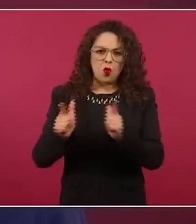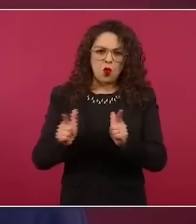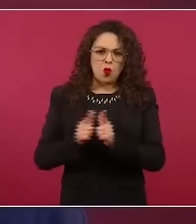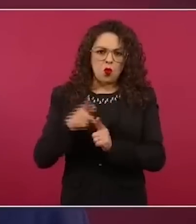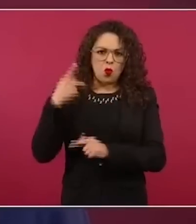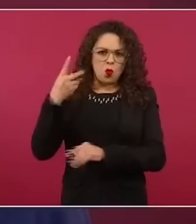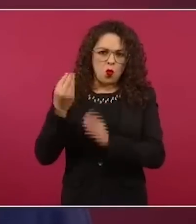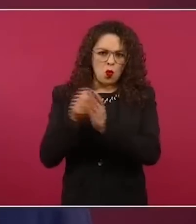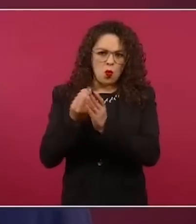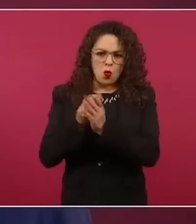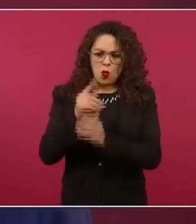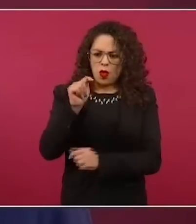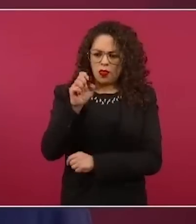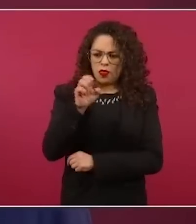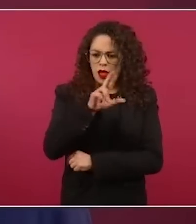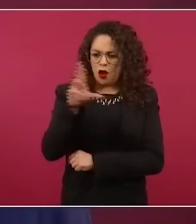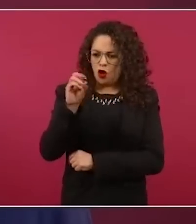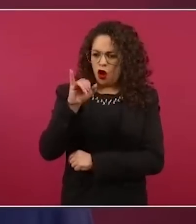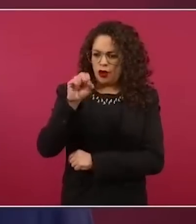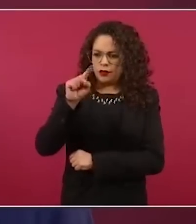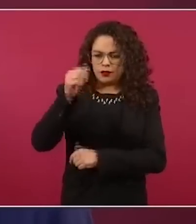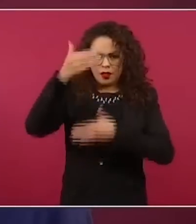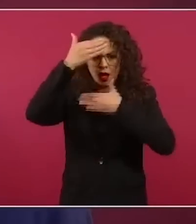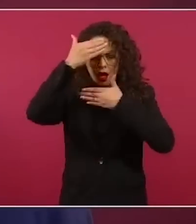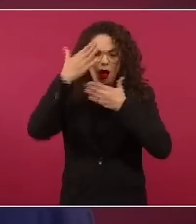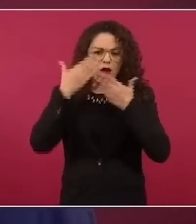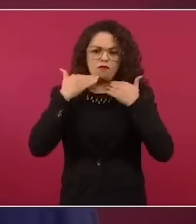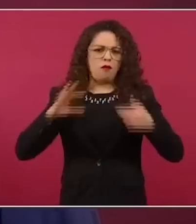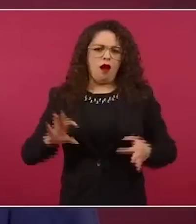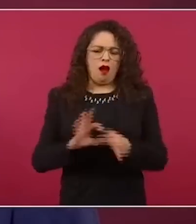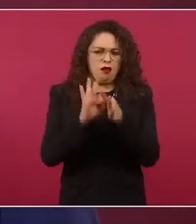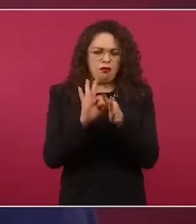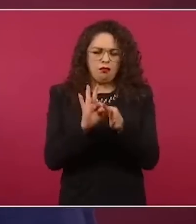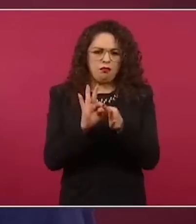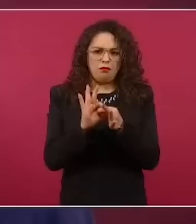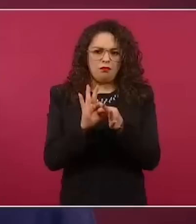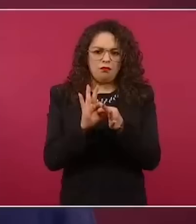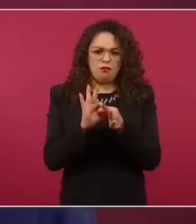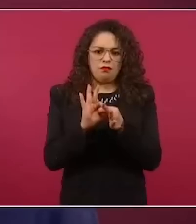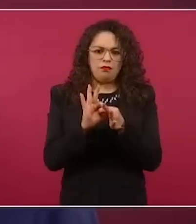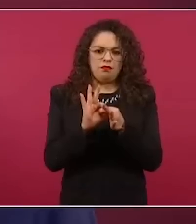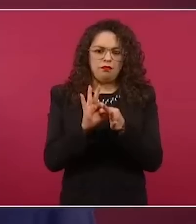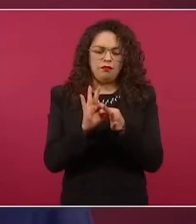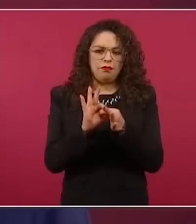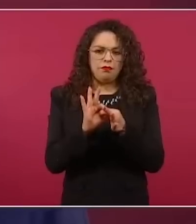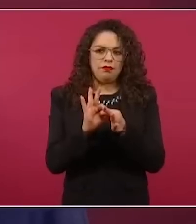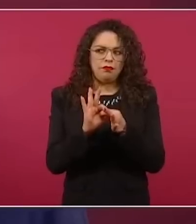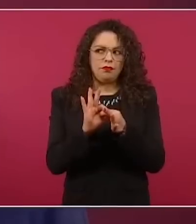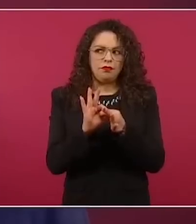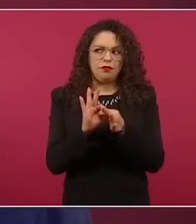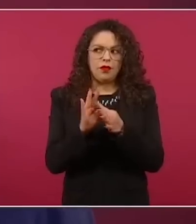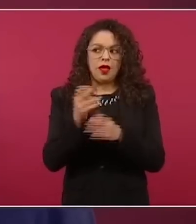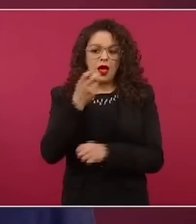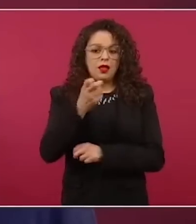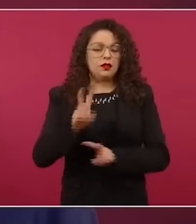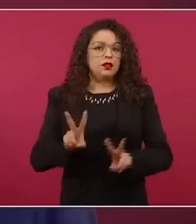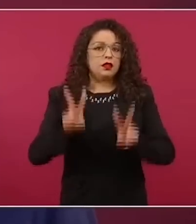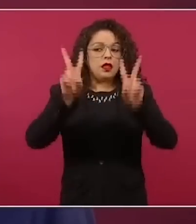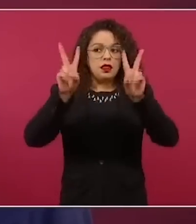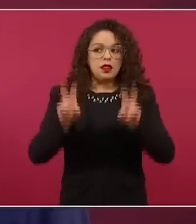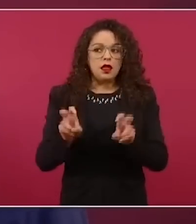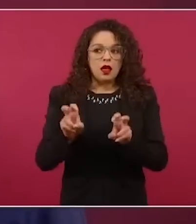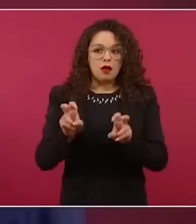y que la cooperación en este tema es